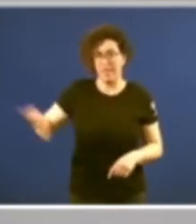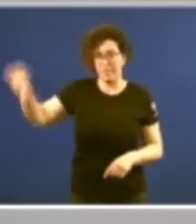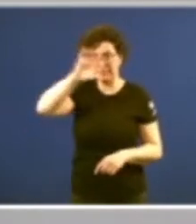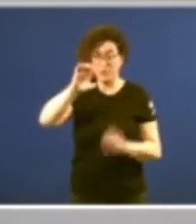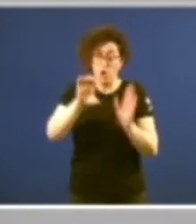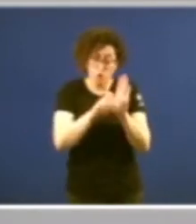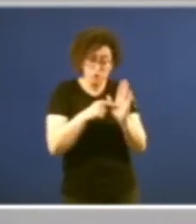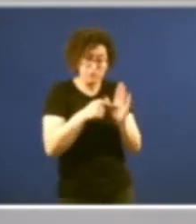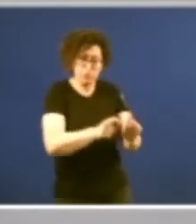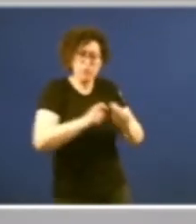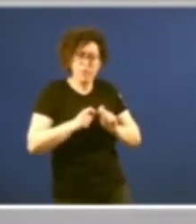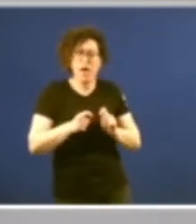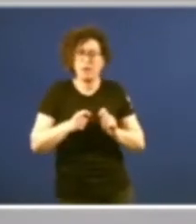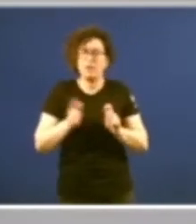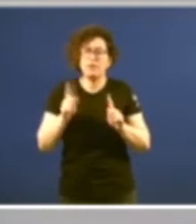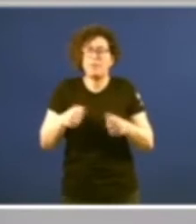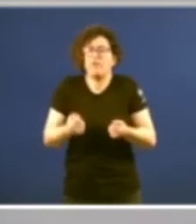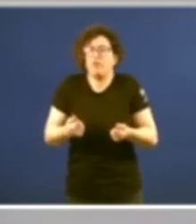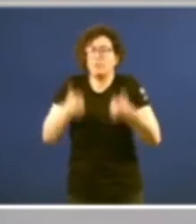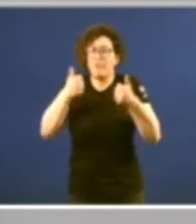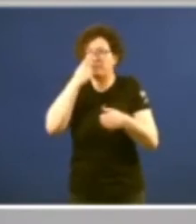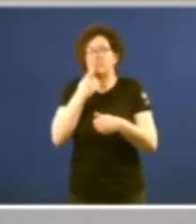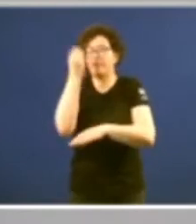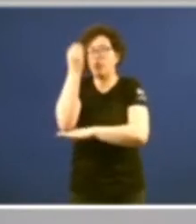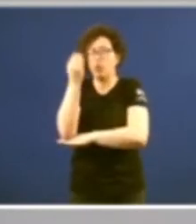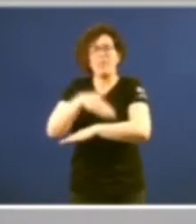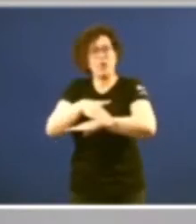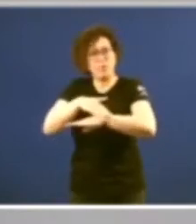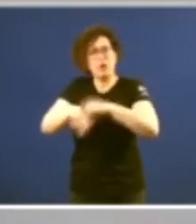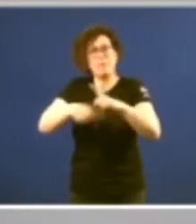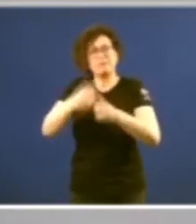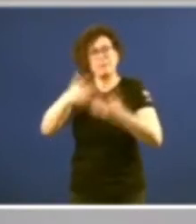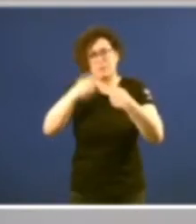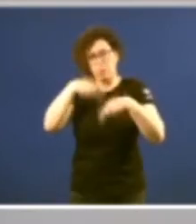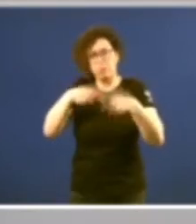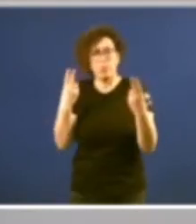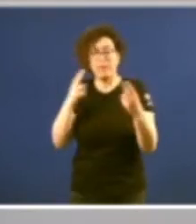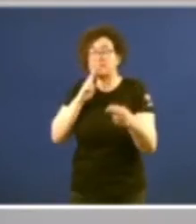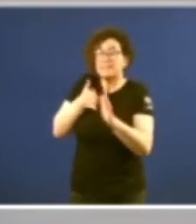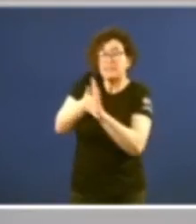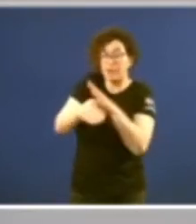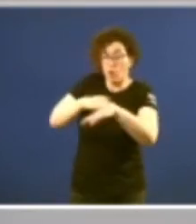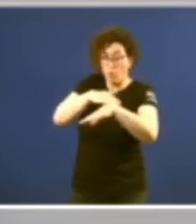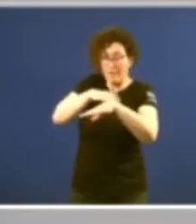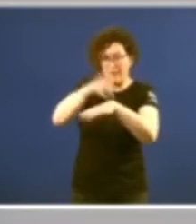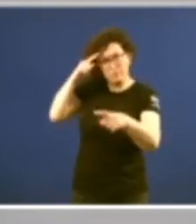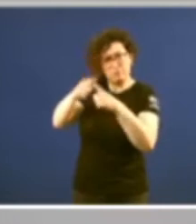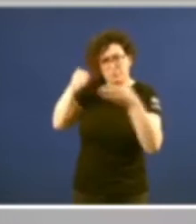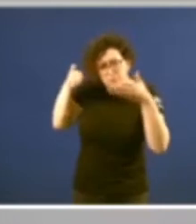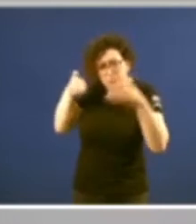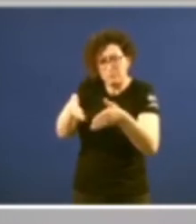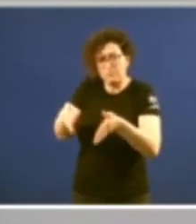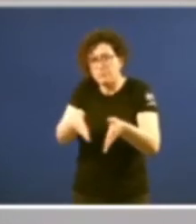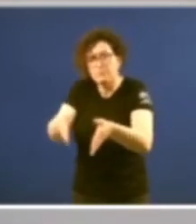Constitución potenció a figura do goberno e da administración pública, un goberno centrado na dirección da